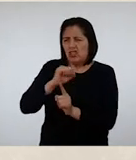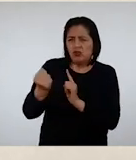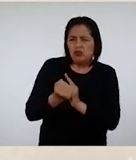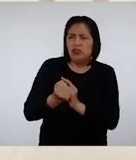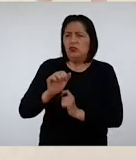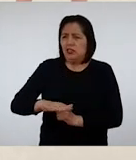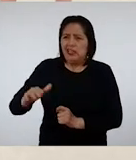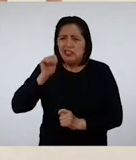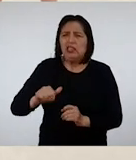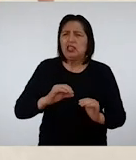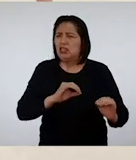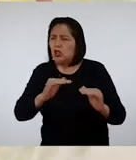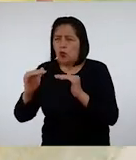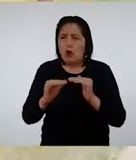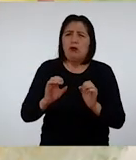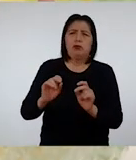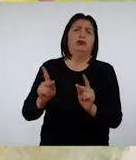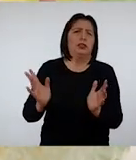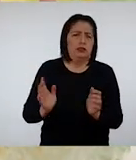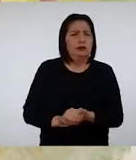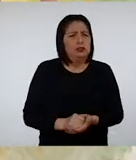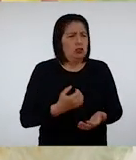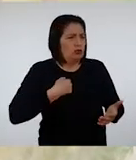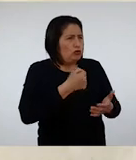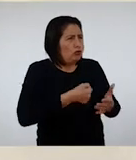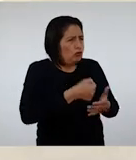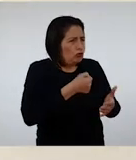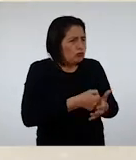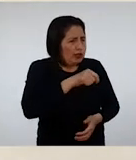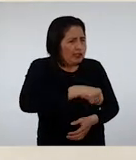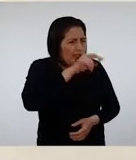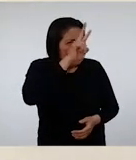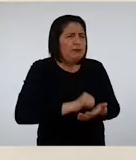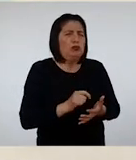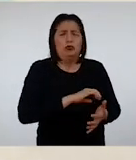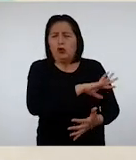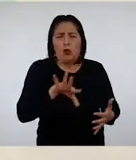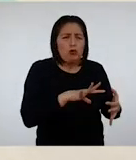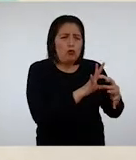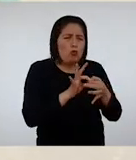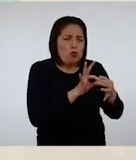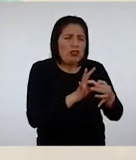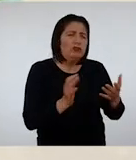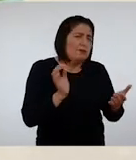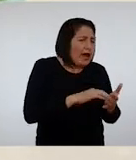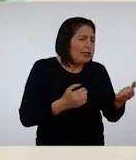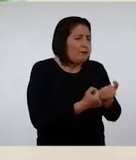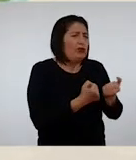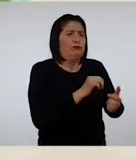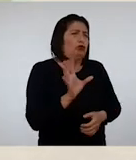sociedad donde las niñas tengamos las mismas oportunidades Lucho para que en el Perú estemos más unidos y seamos más